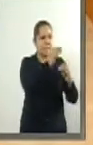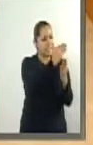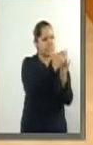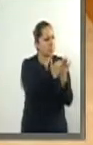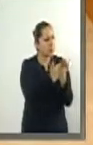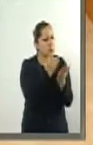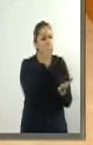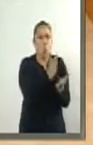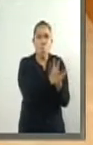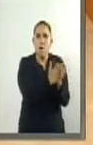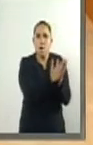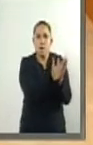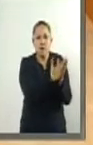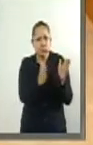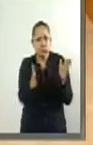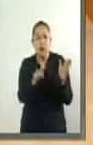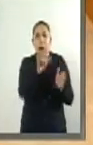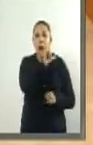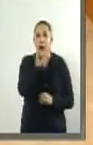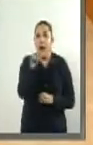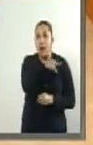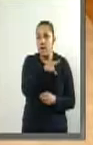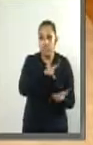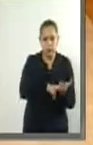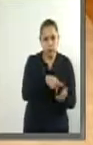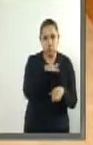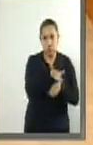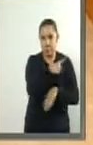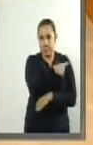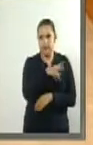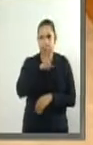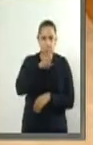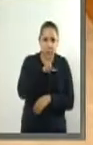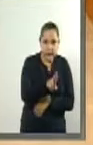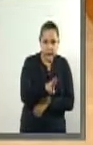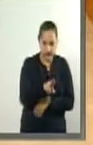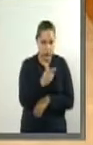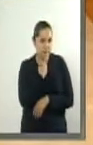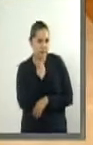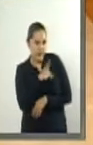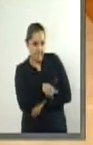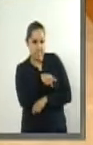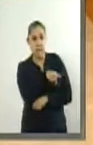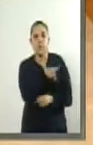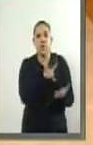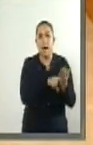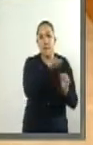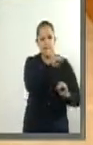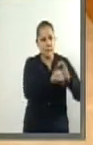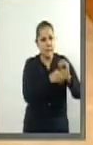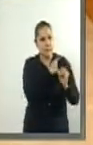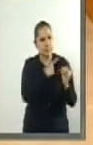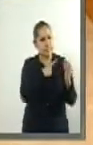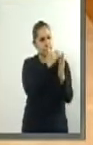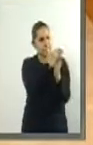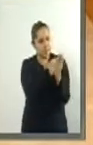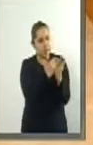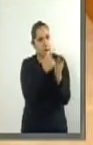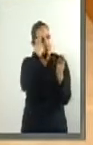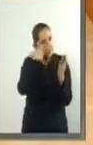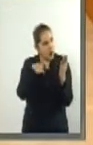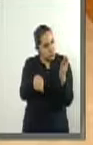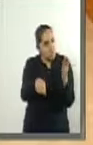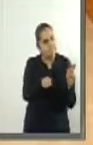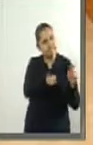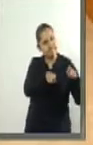que del escrito de contestación de demanda se dé vista al actor para que manifieste y ofrezca las pruebas que a su